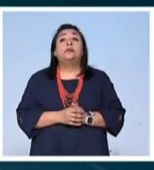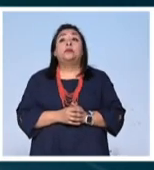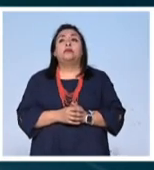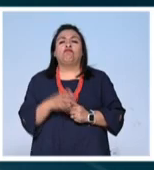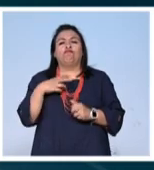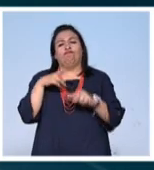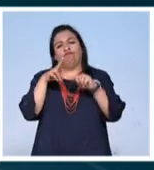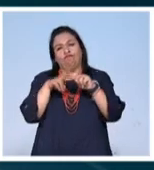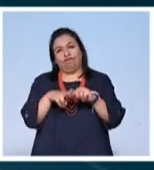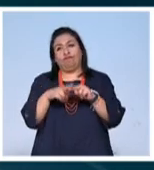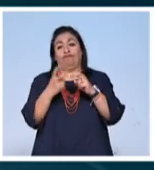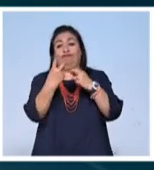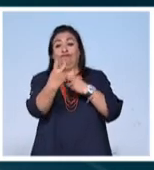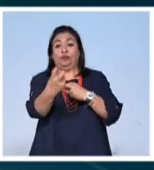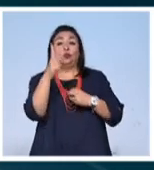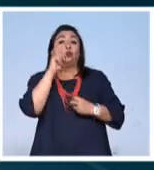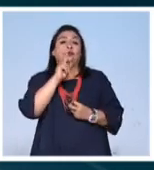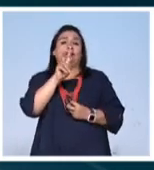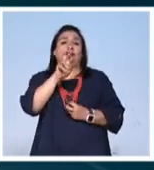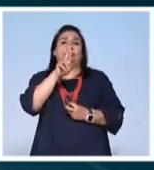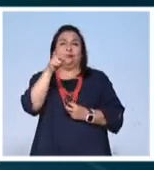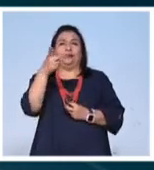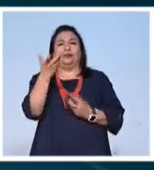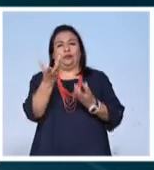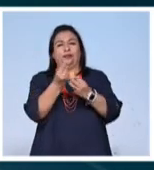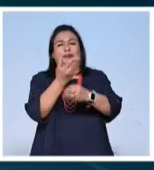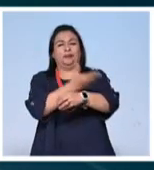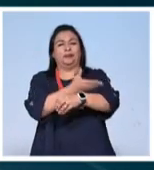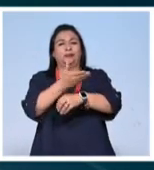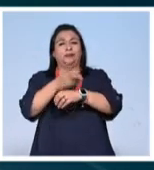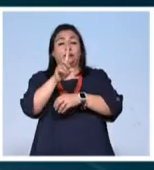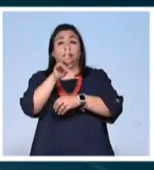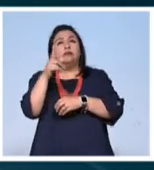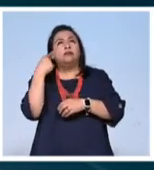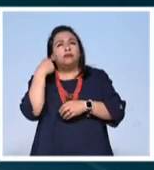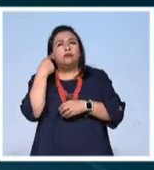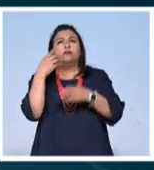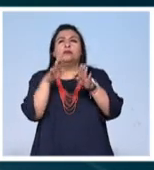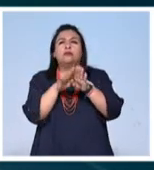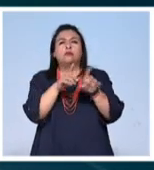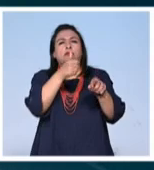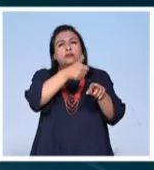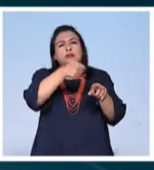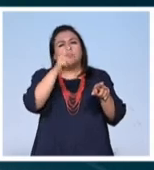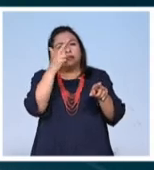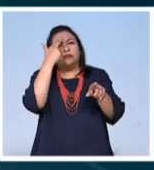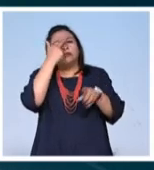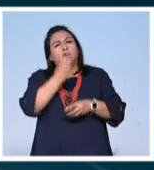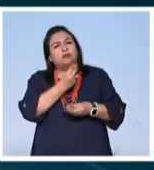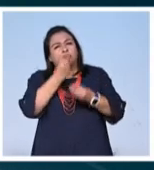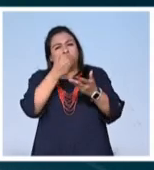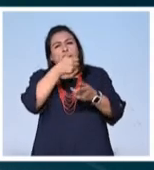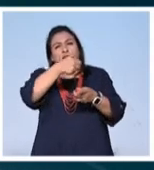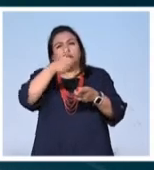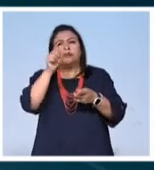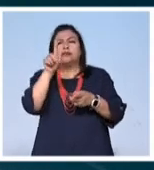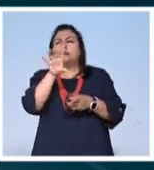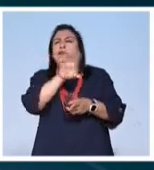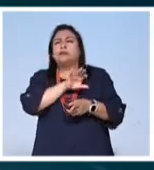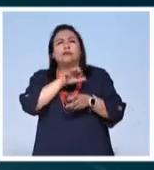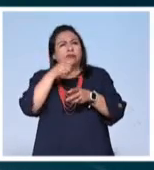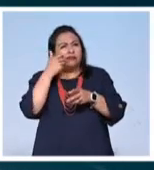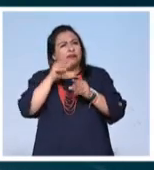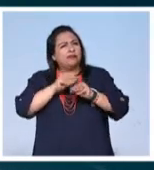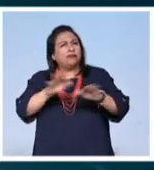Sentada entre el público, Verónica Murguía, compañera de David Huerta, fue escuchando cómo recordaban su poesía, pero sobre todo su afán por